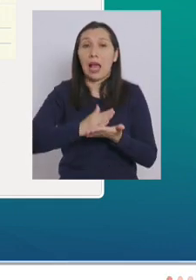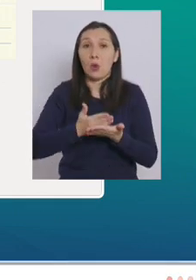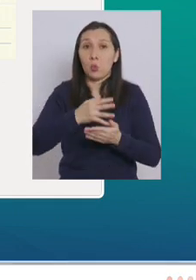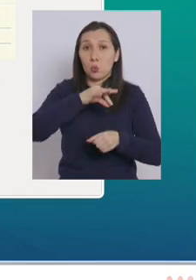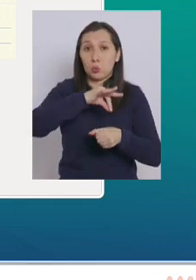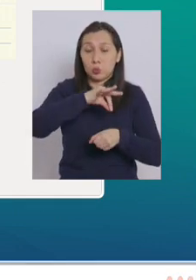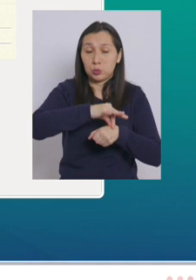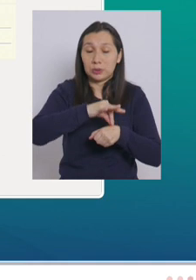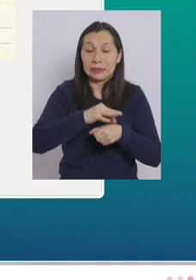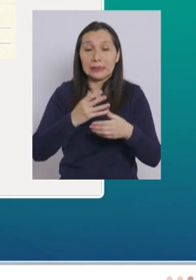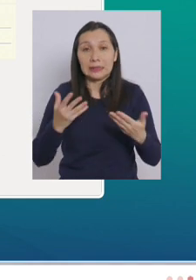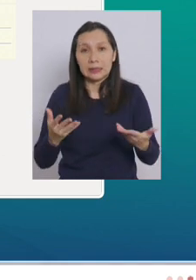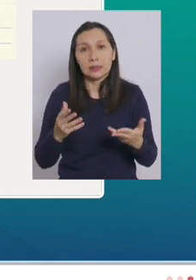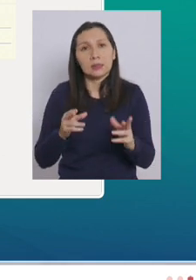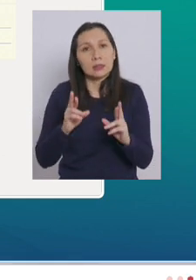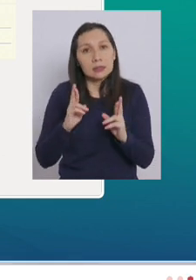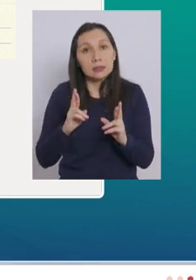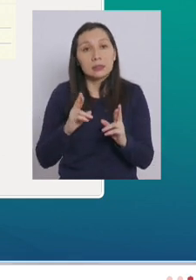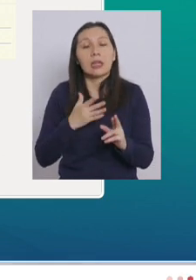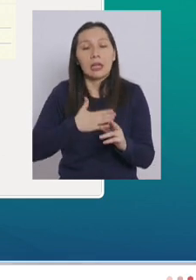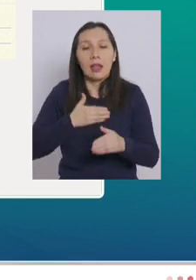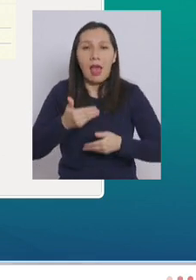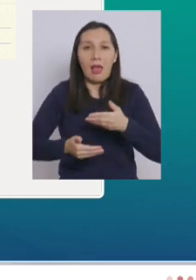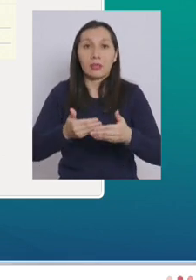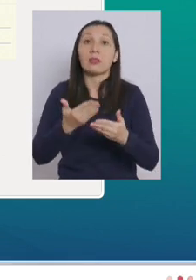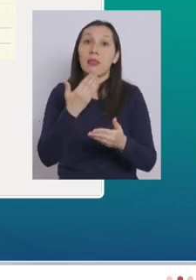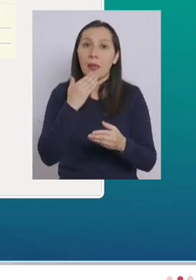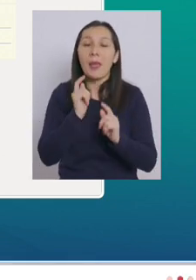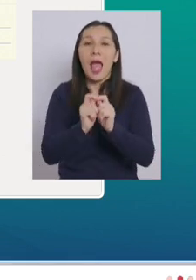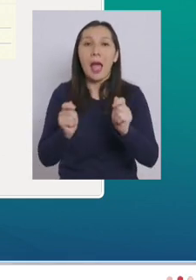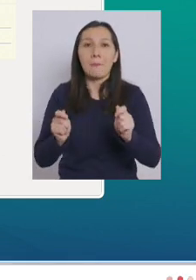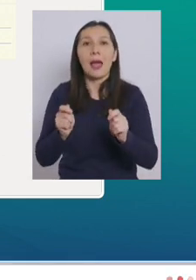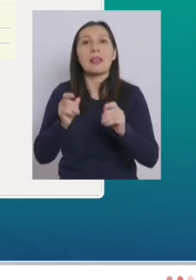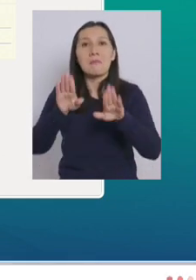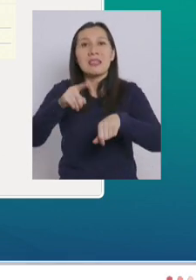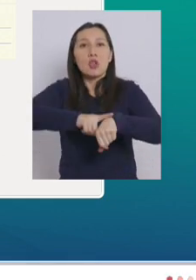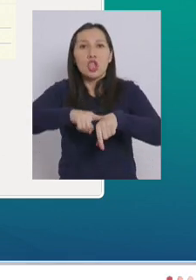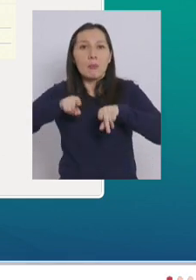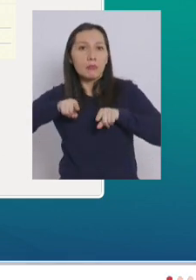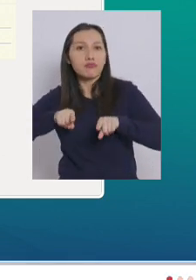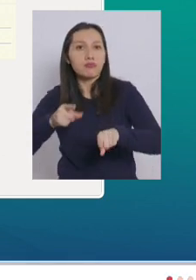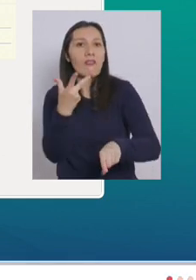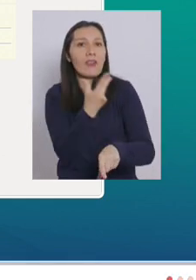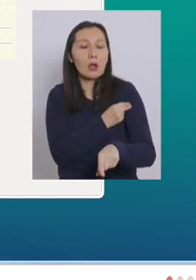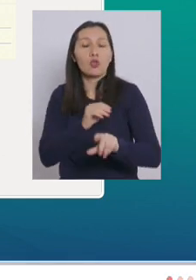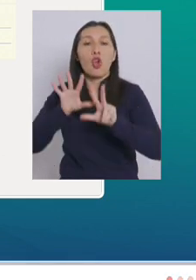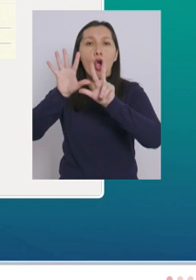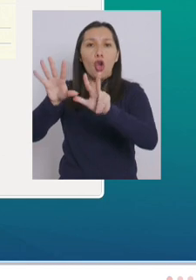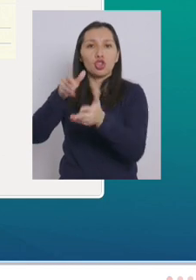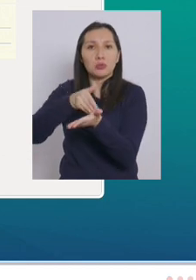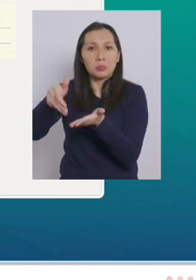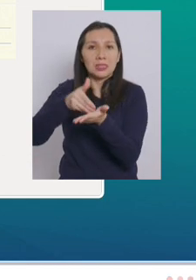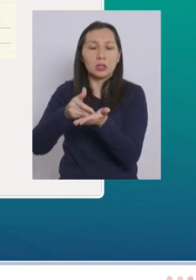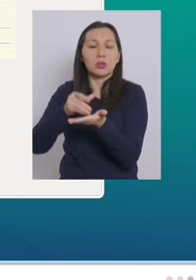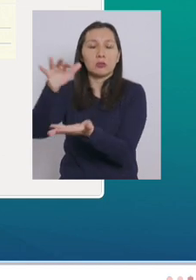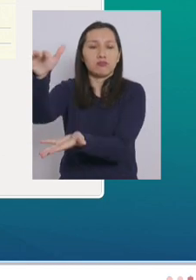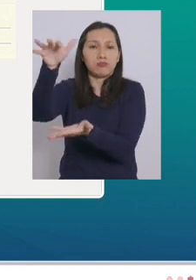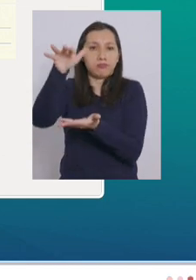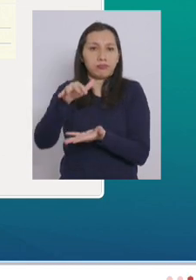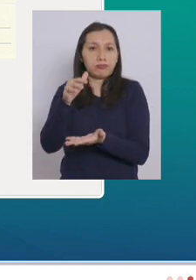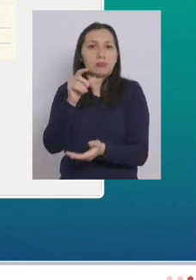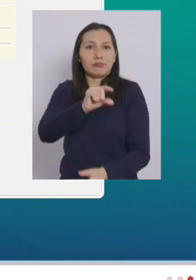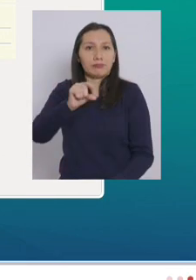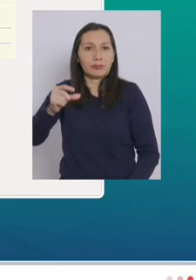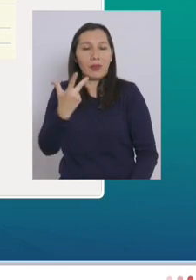pero esperamos que avancemos también en esta campaña paralela hemos adquirido 8 millones de dosis de